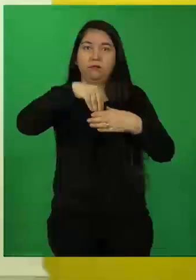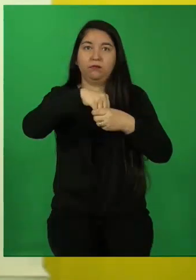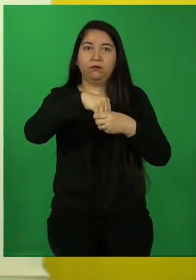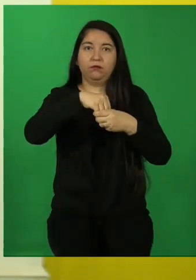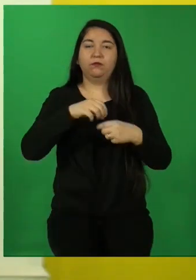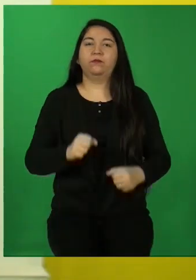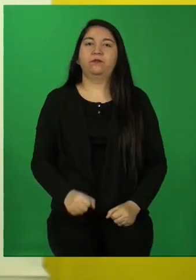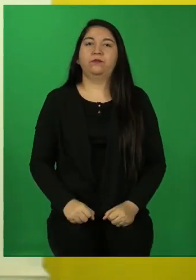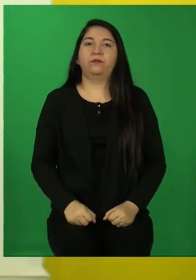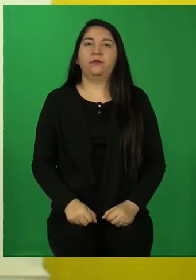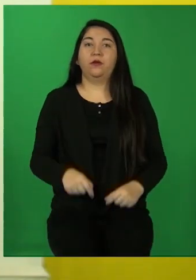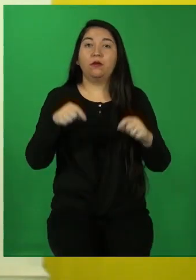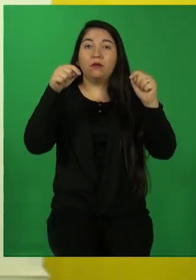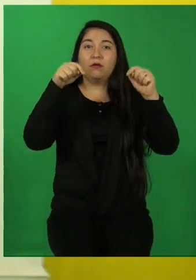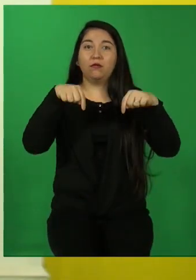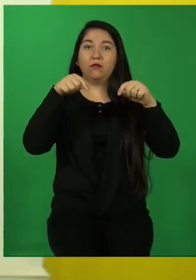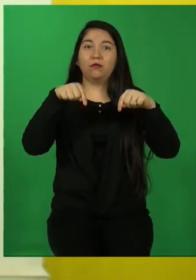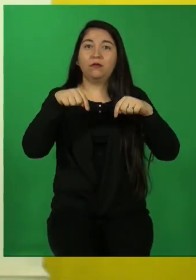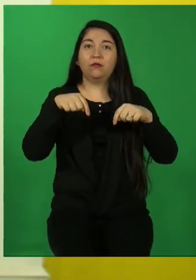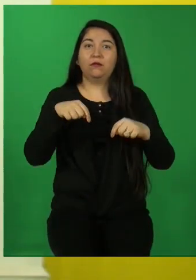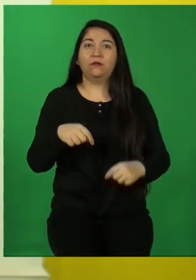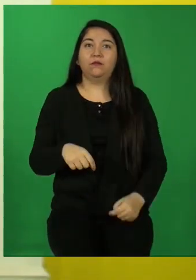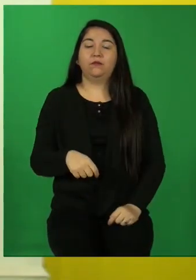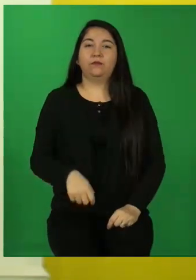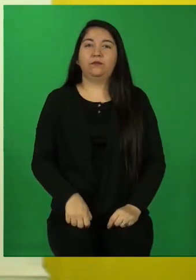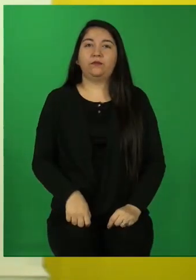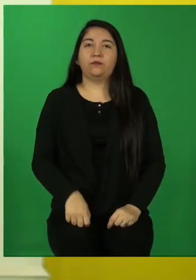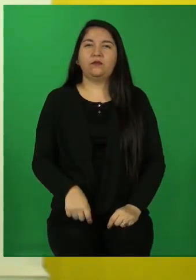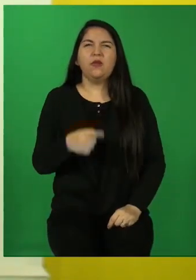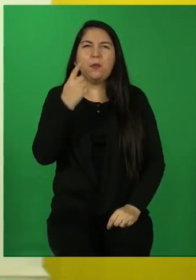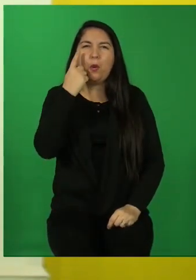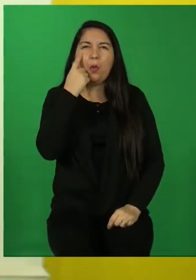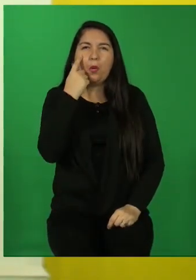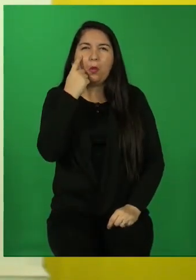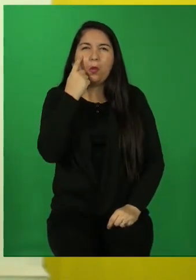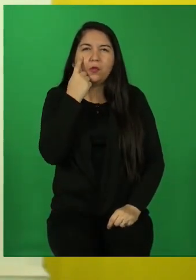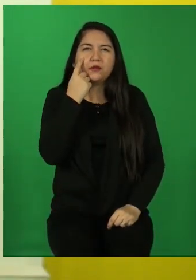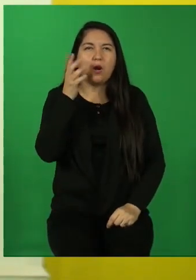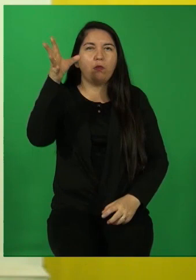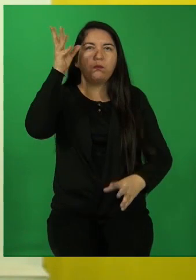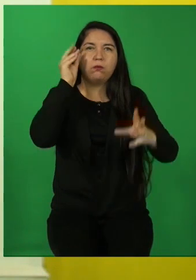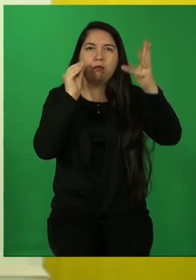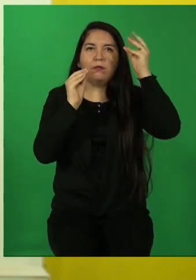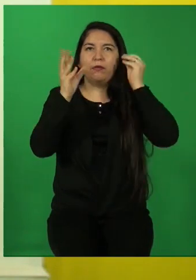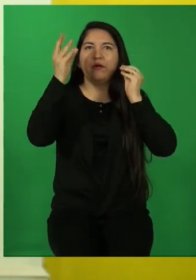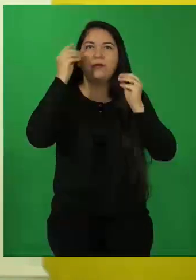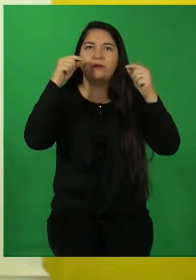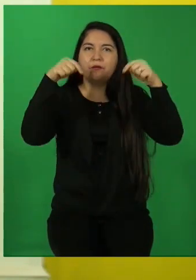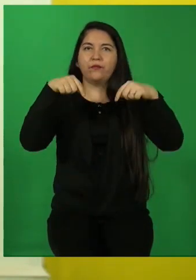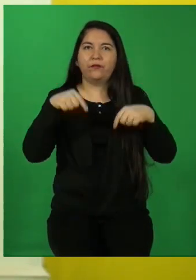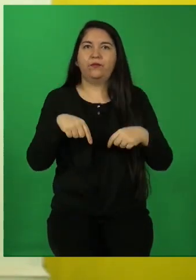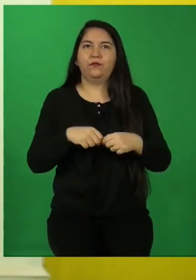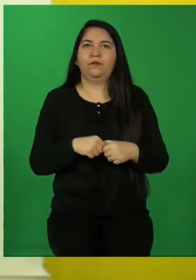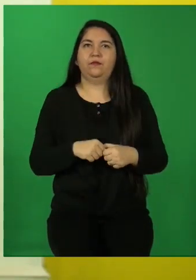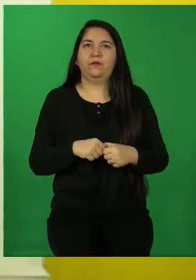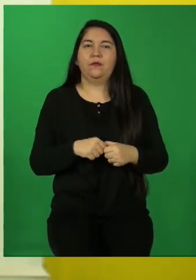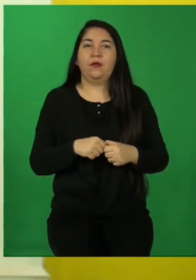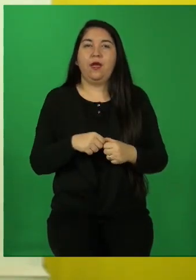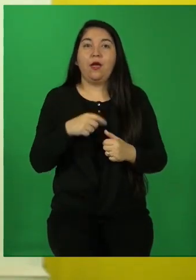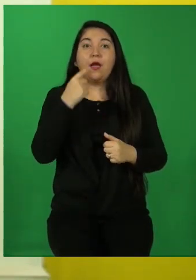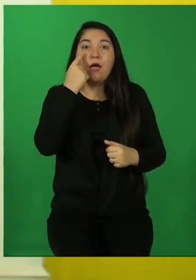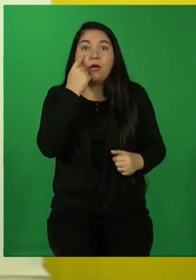El día de hoy, ¿qué vamos a conocer, qué vamos a aprender el día de hoy? Vamos a aprender a